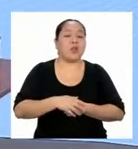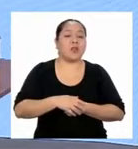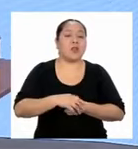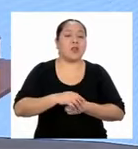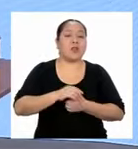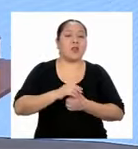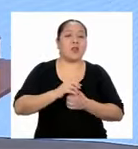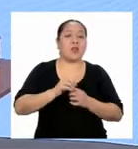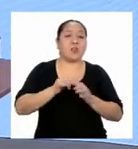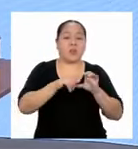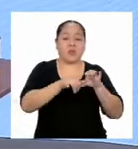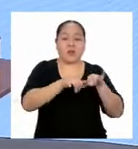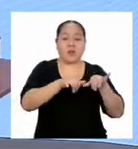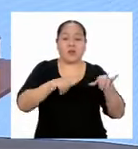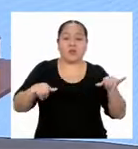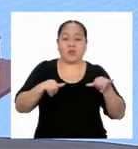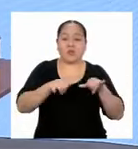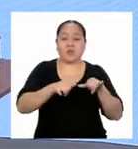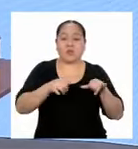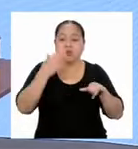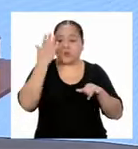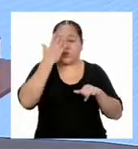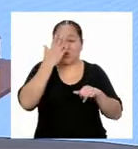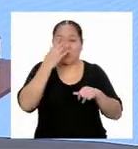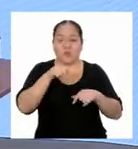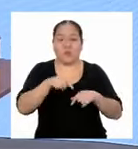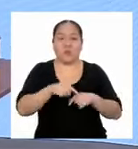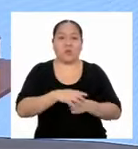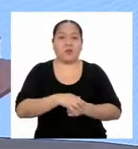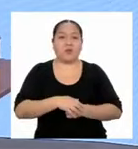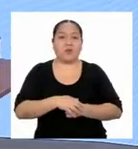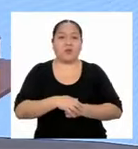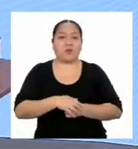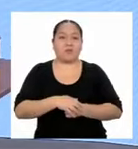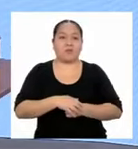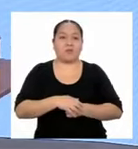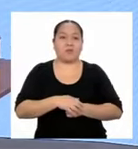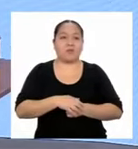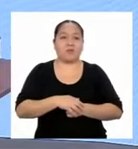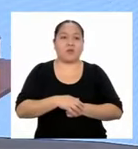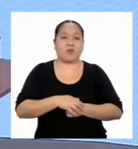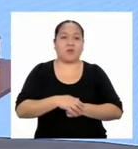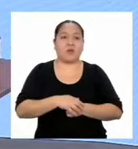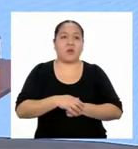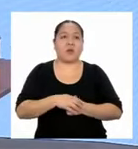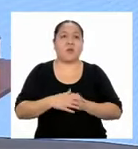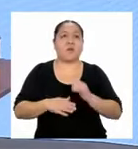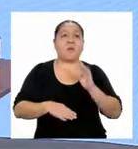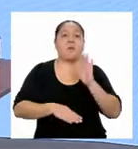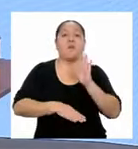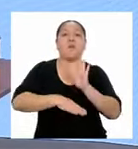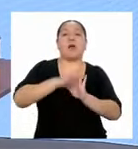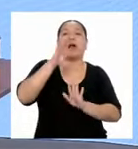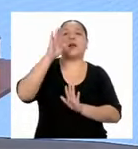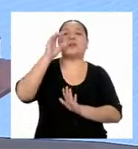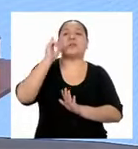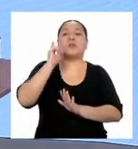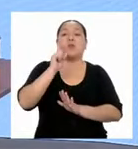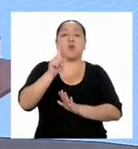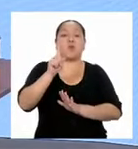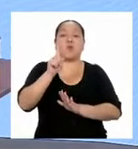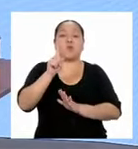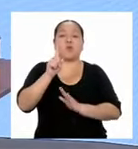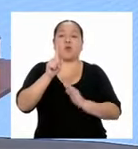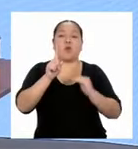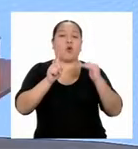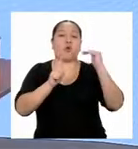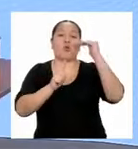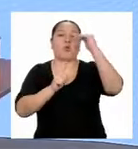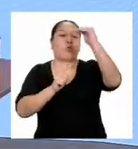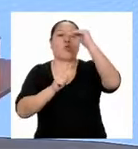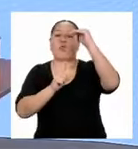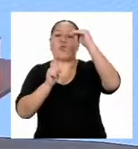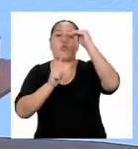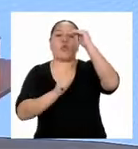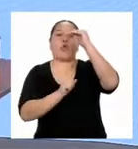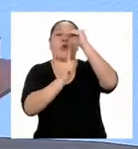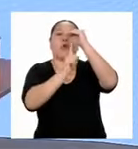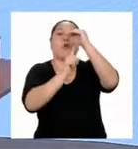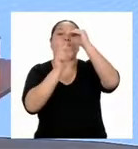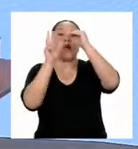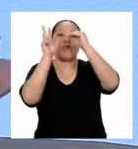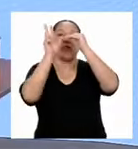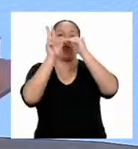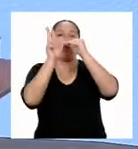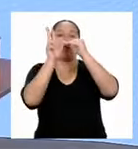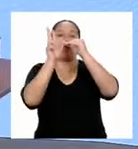tu sombra es, escúchame bien, más de uno sin llegar a tres y